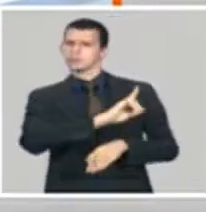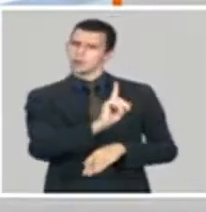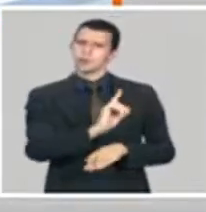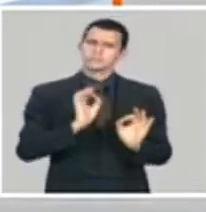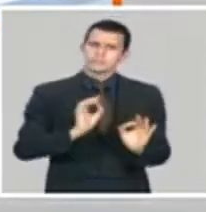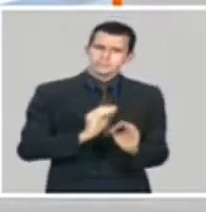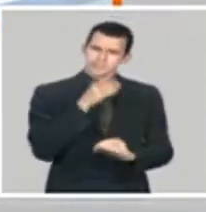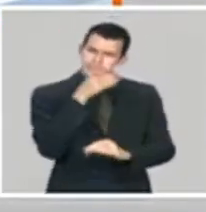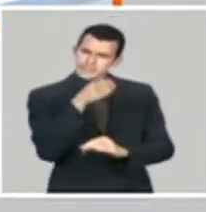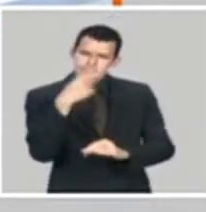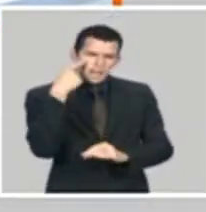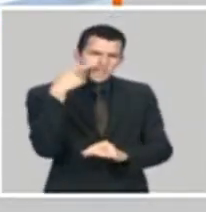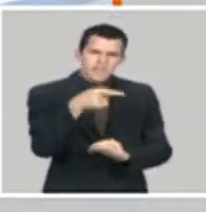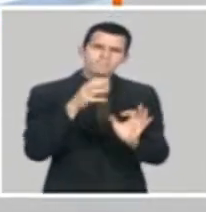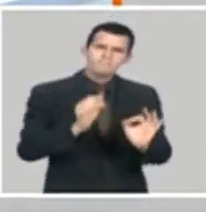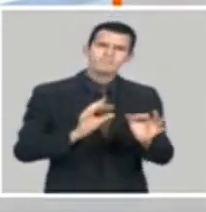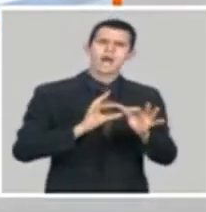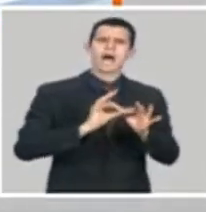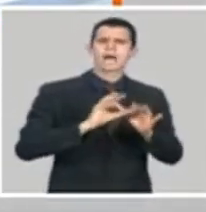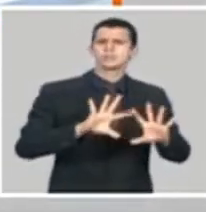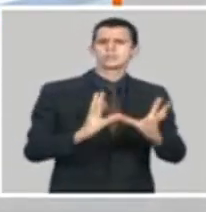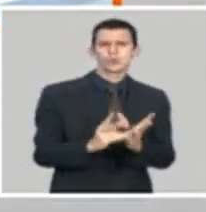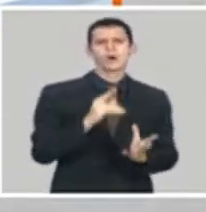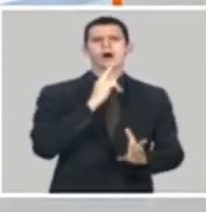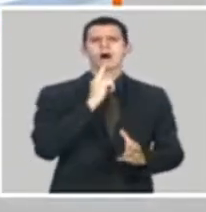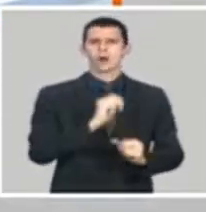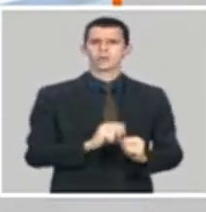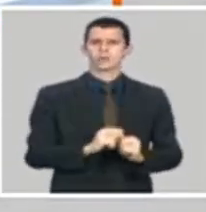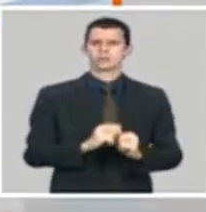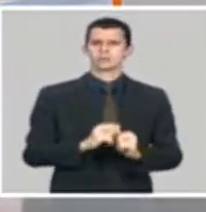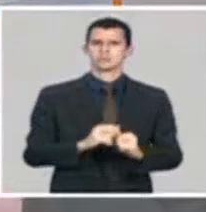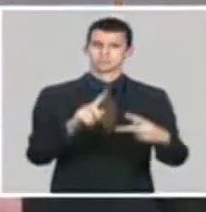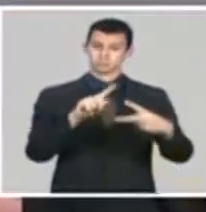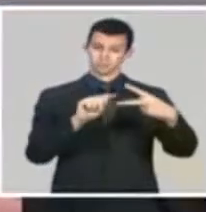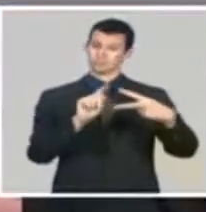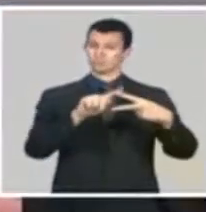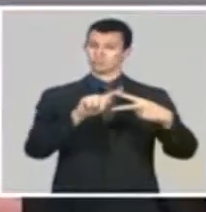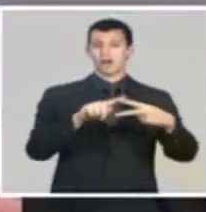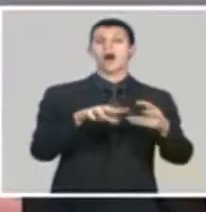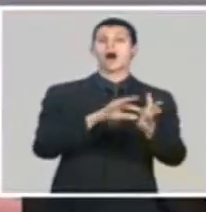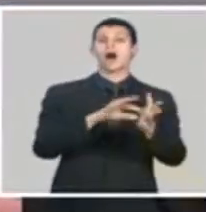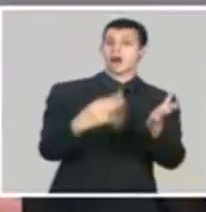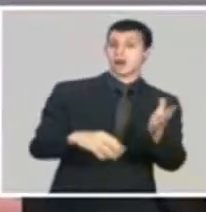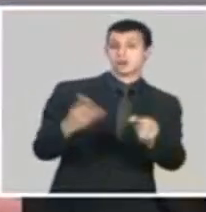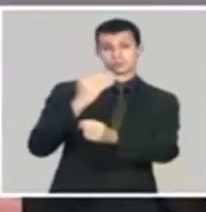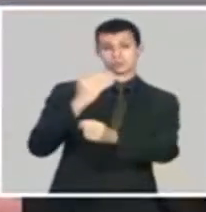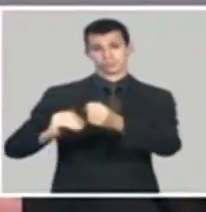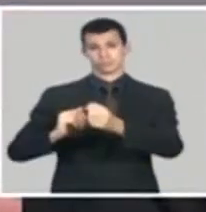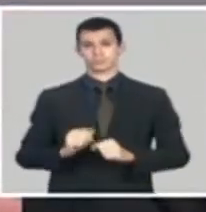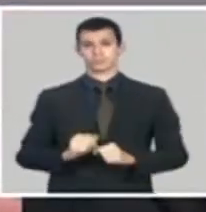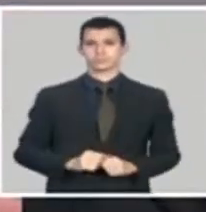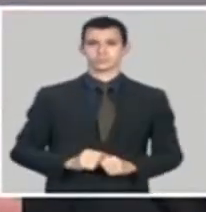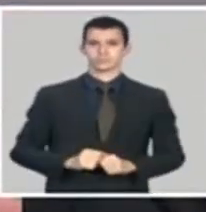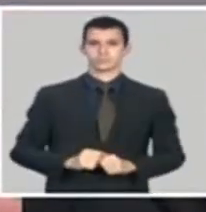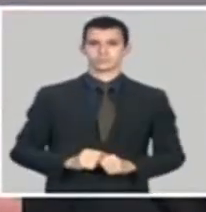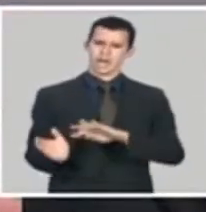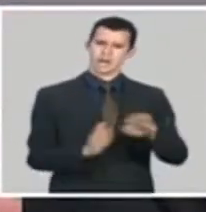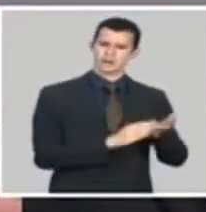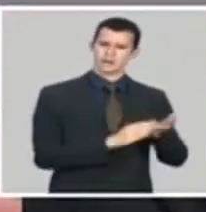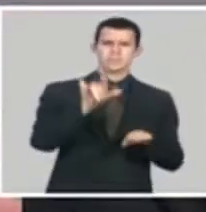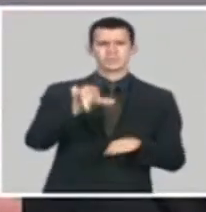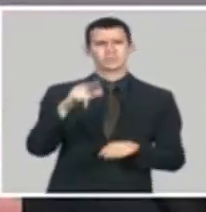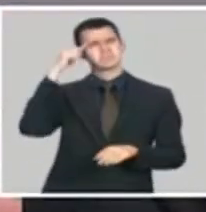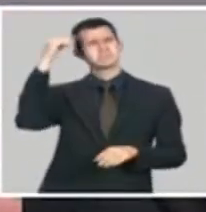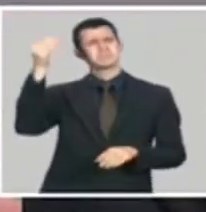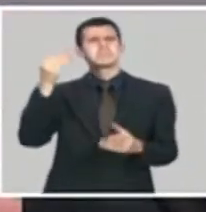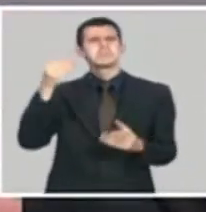estamos siguiendo comentarios en las redes, y por ejemplo, hay comentarios que dicen ¿Por qué se invierten los trabajos si no se invierten en otro lugar? Y ahora